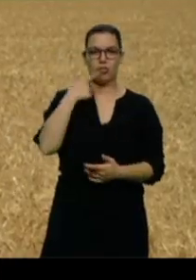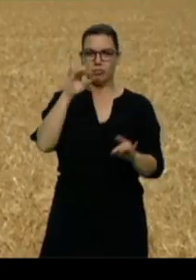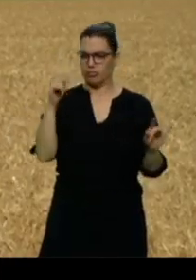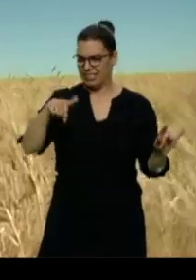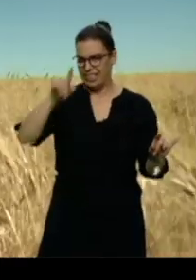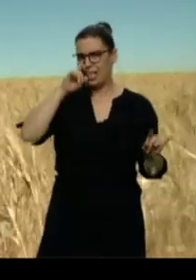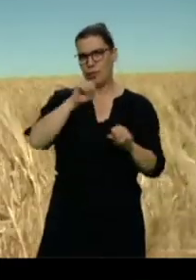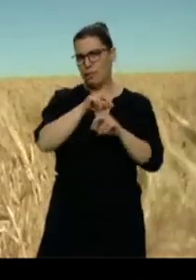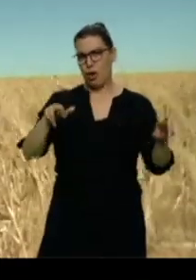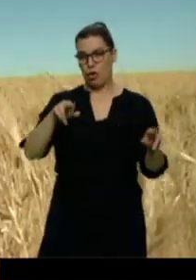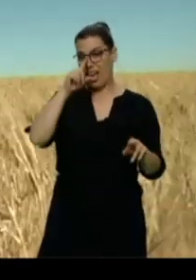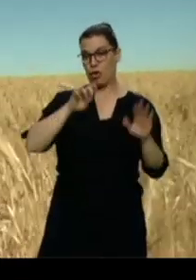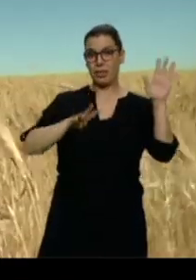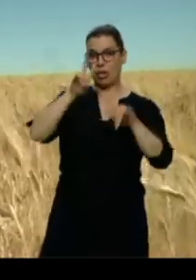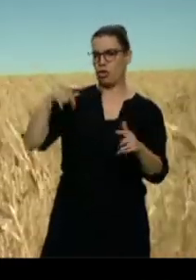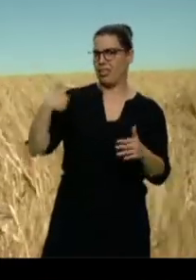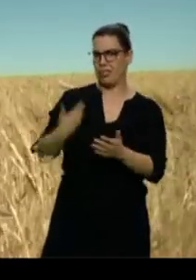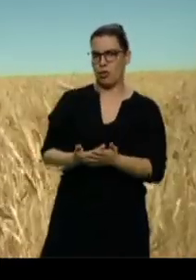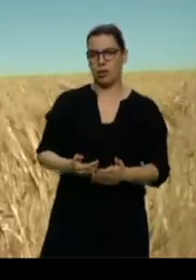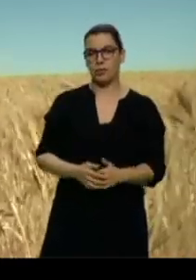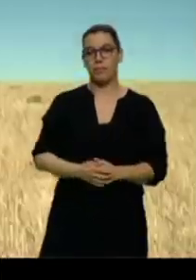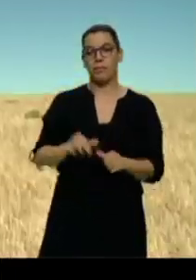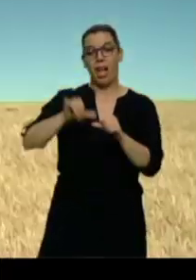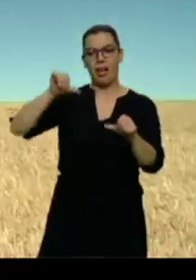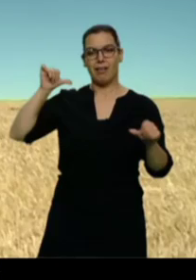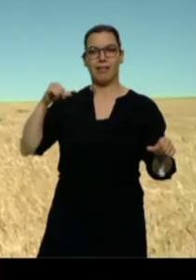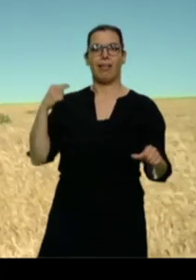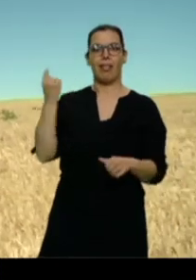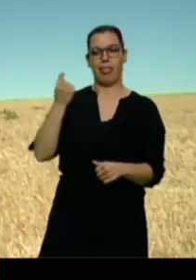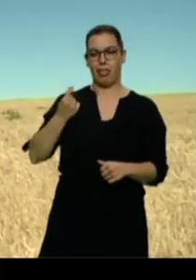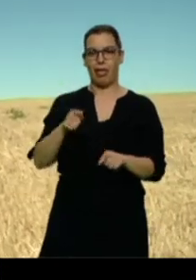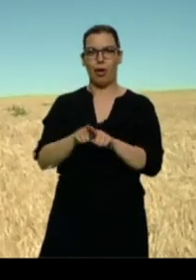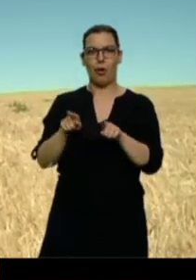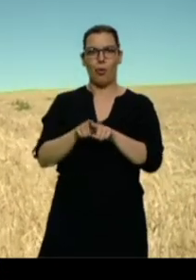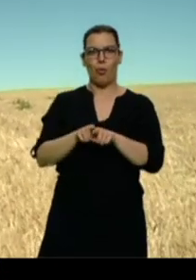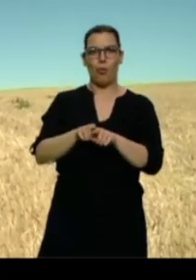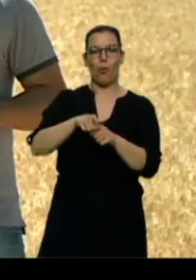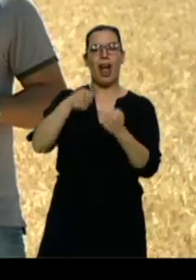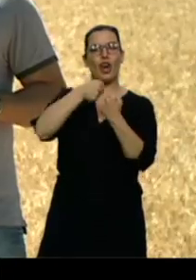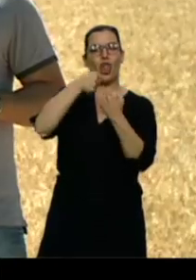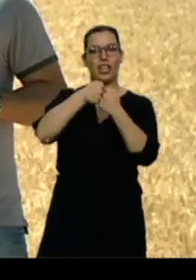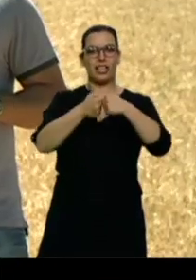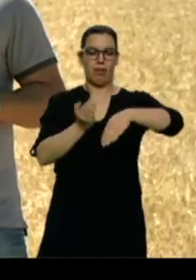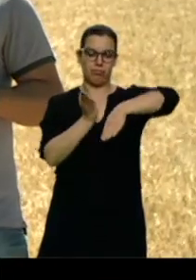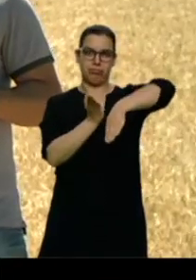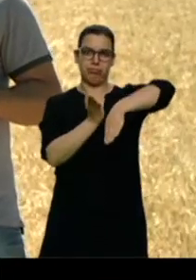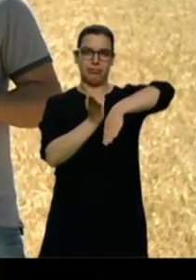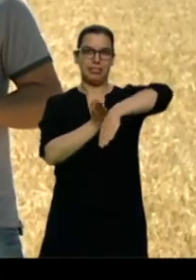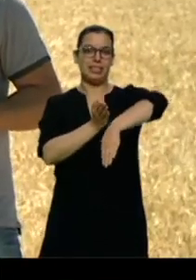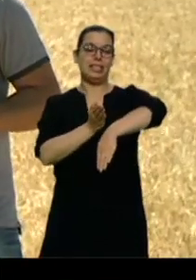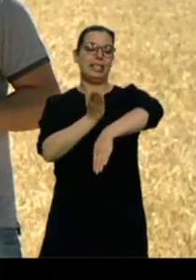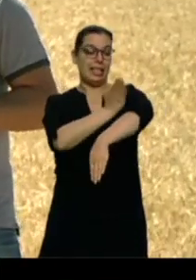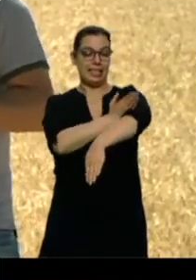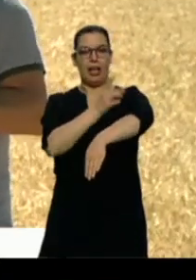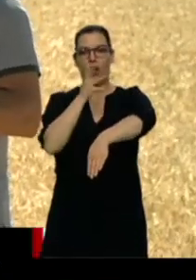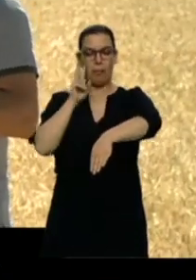92. Cuando otras campañas el cereal les tapa las rodillas, hoy les deja verse los pies. Algunas organizaciones agrarias ya